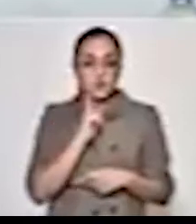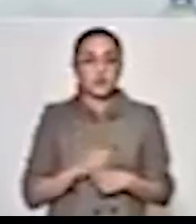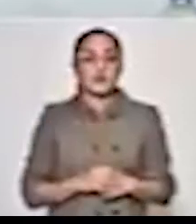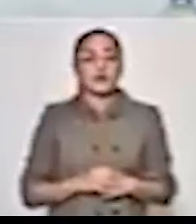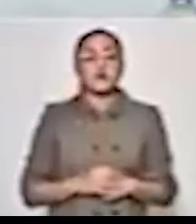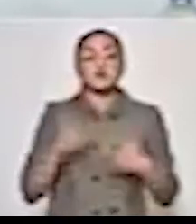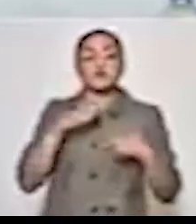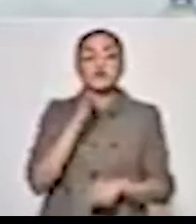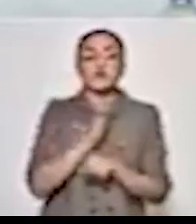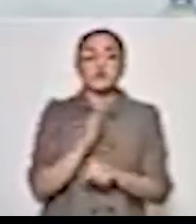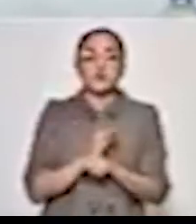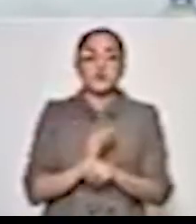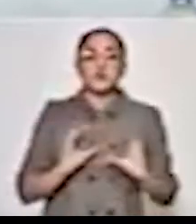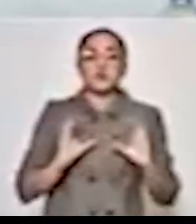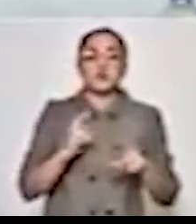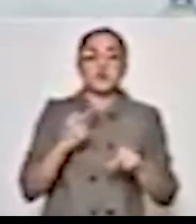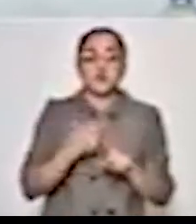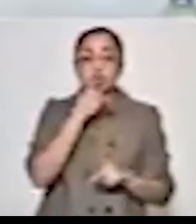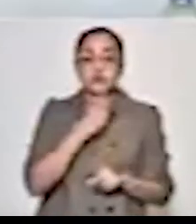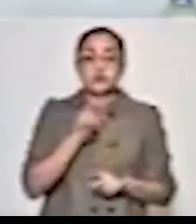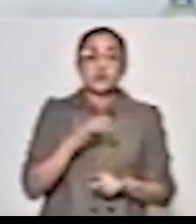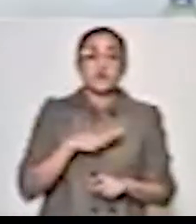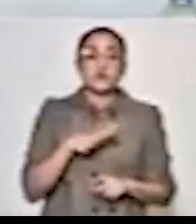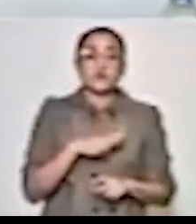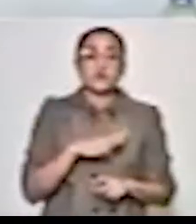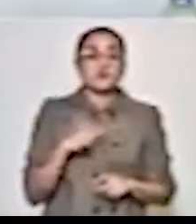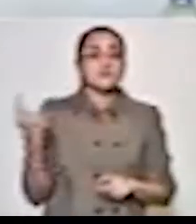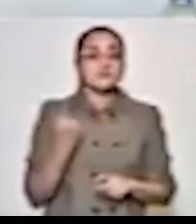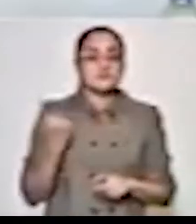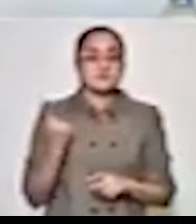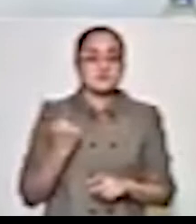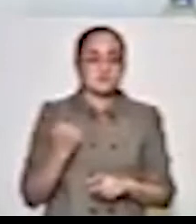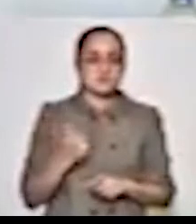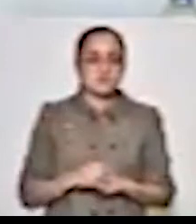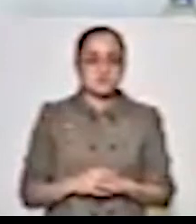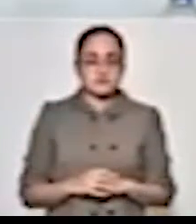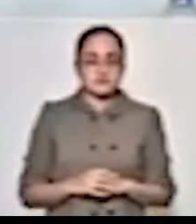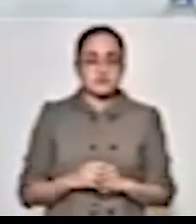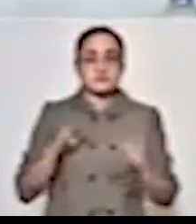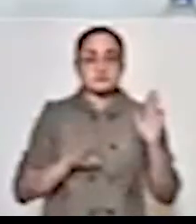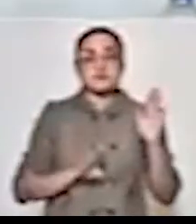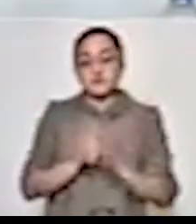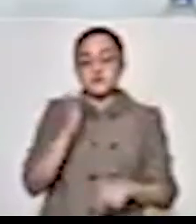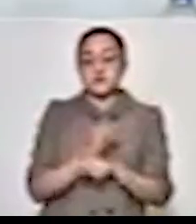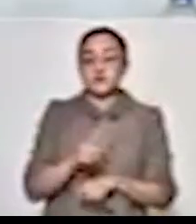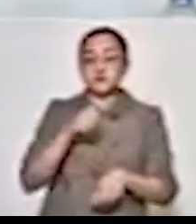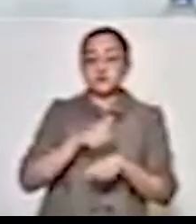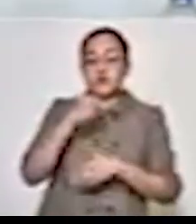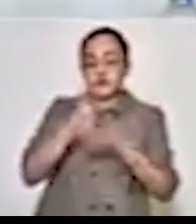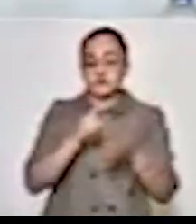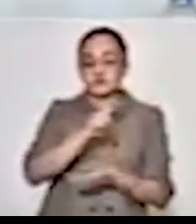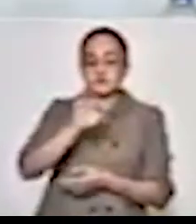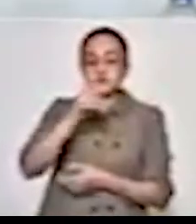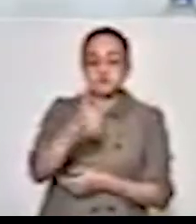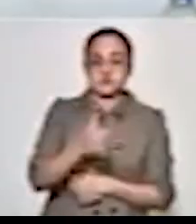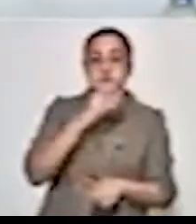Sobre los amparos, sí comentarte Fer, que subió la lista a ciento cincuenta y seis y